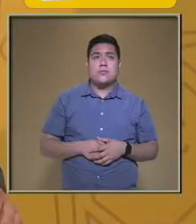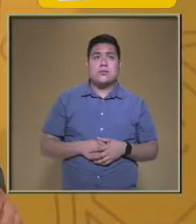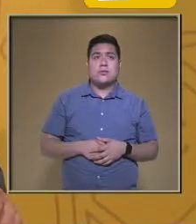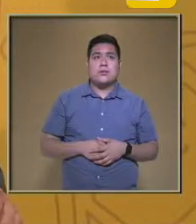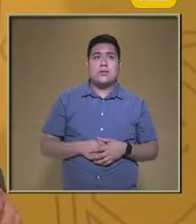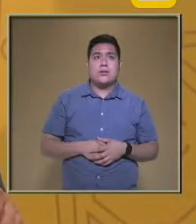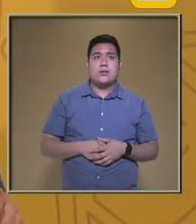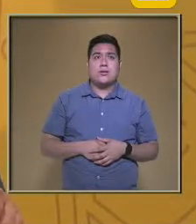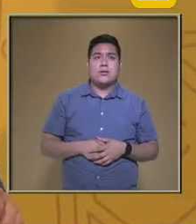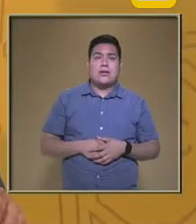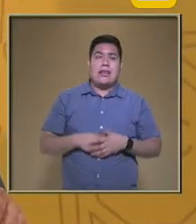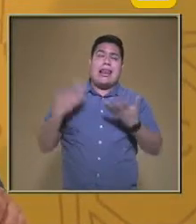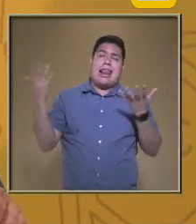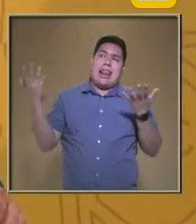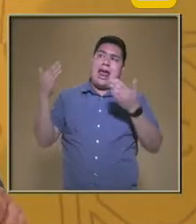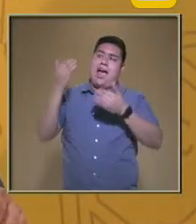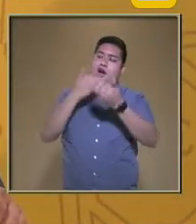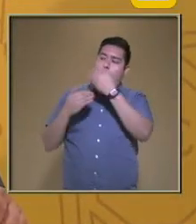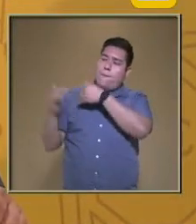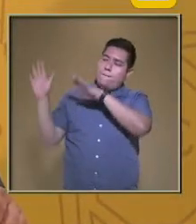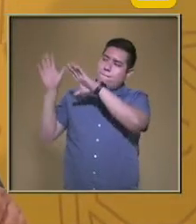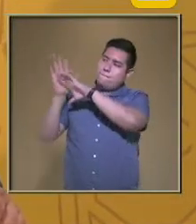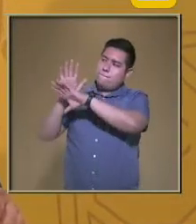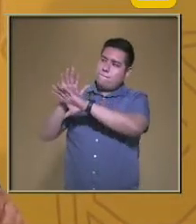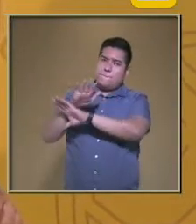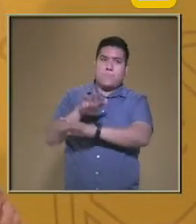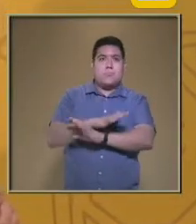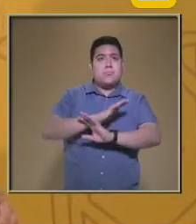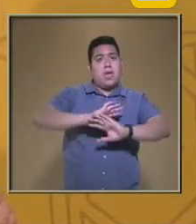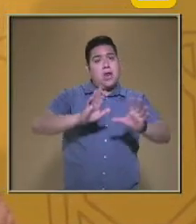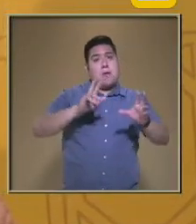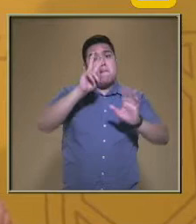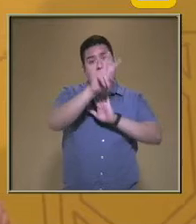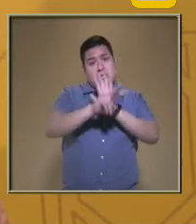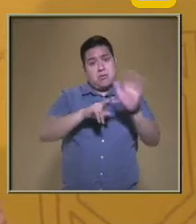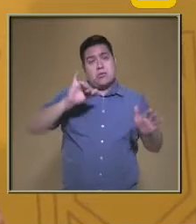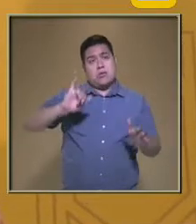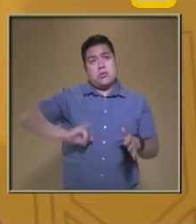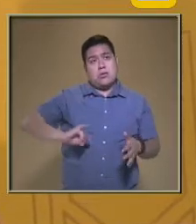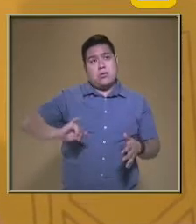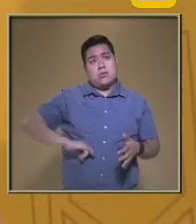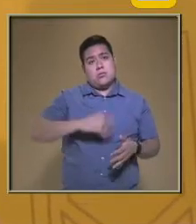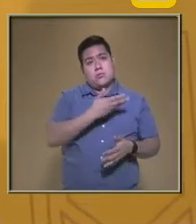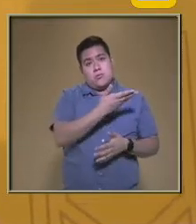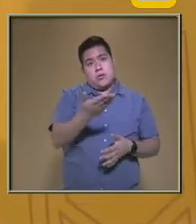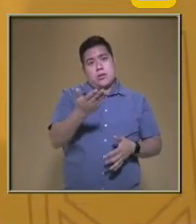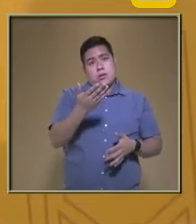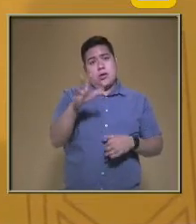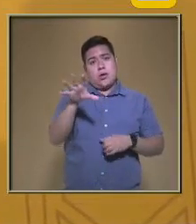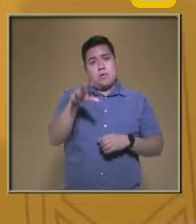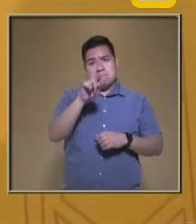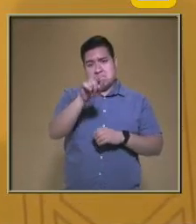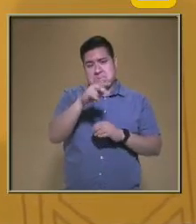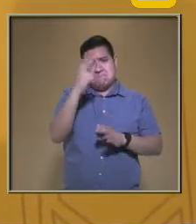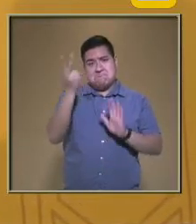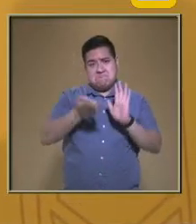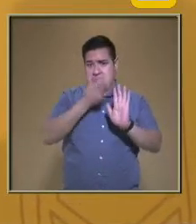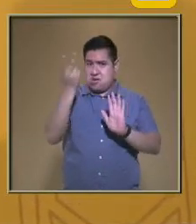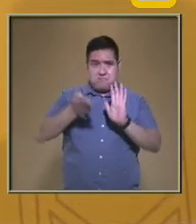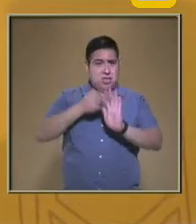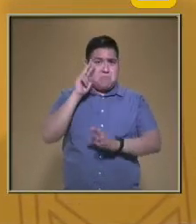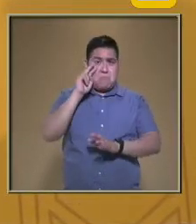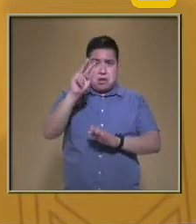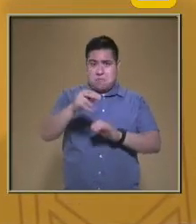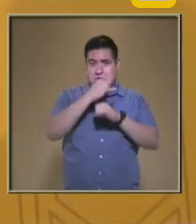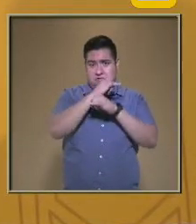¿Cómo ha cambiado Nuestra dieta verdad? Bueno este video Está muy interesante Vamos a pedirles Que puedan verlo Las veces que lo necesiten Porque tiene